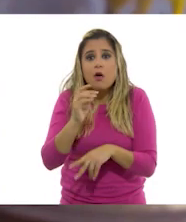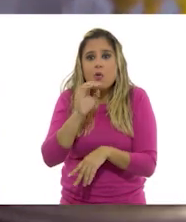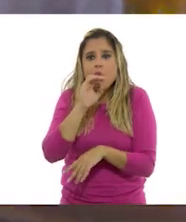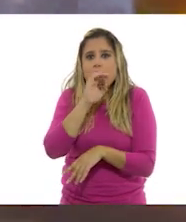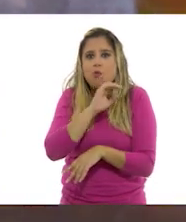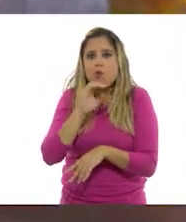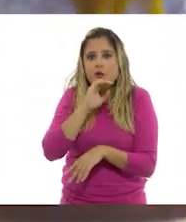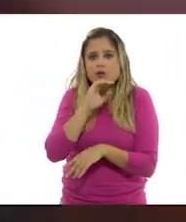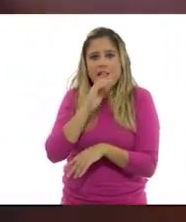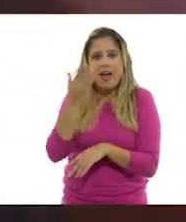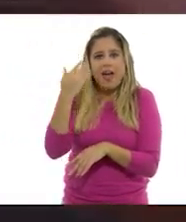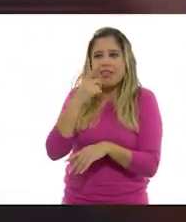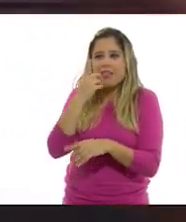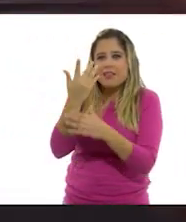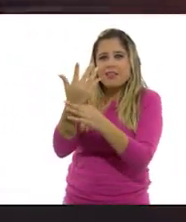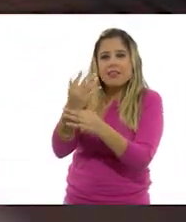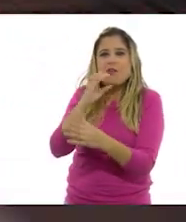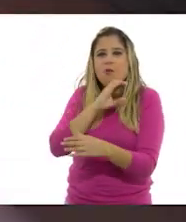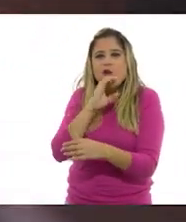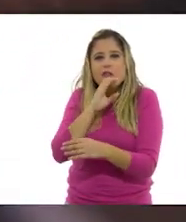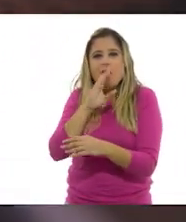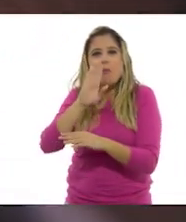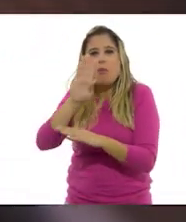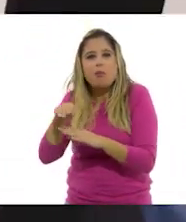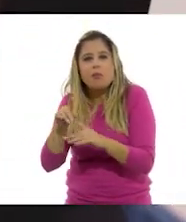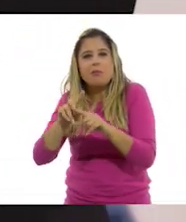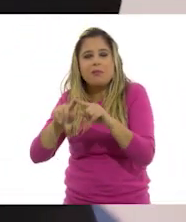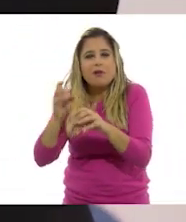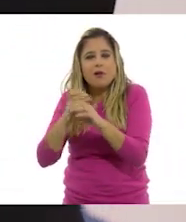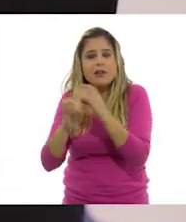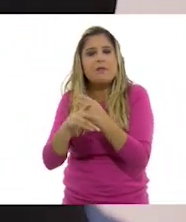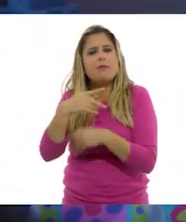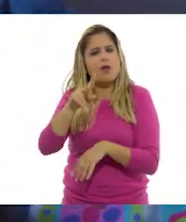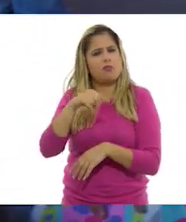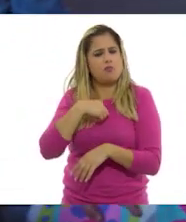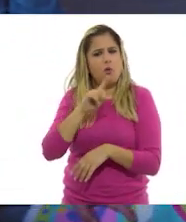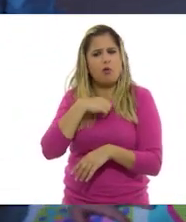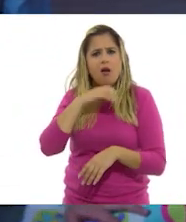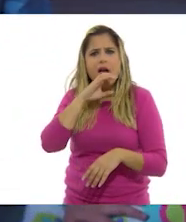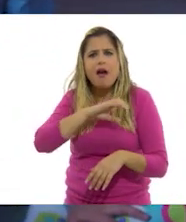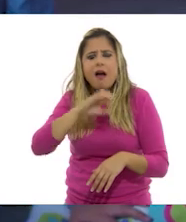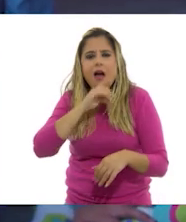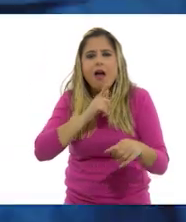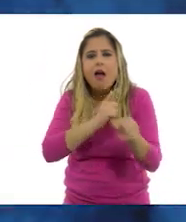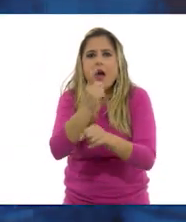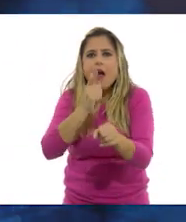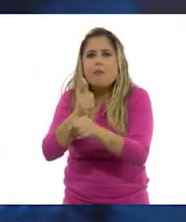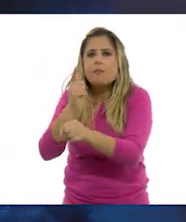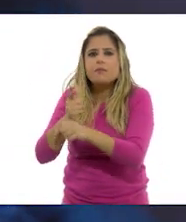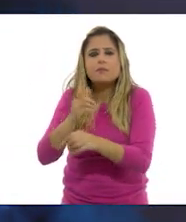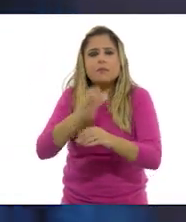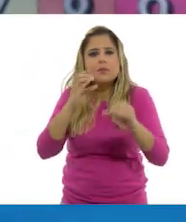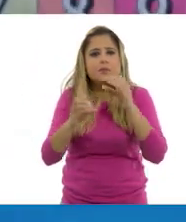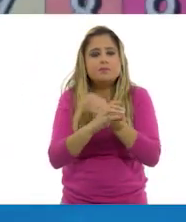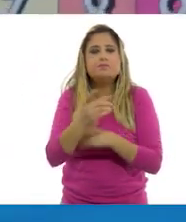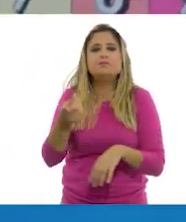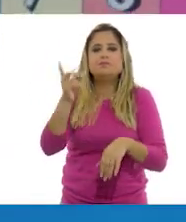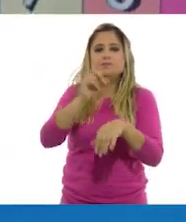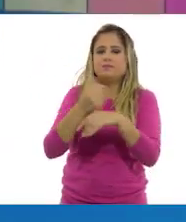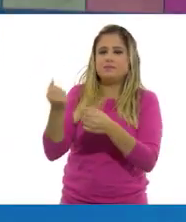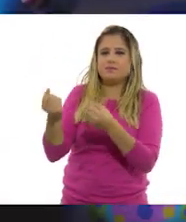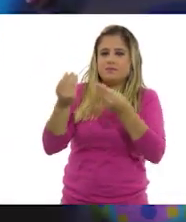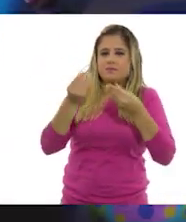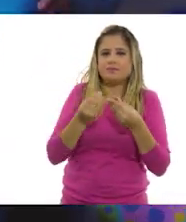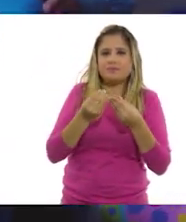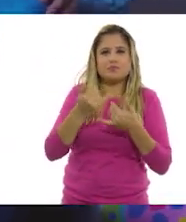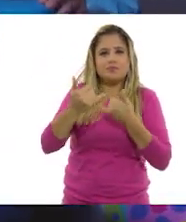mató al gato, pero a mí me hizo entender cómo funcionan las cosas. Un día, mi papá me regaló un pianito de juguete